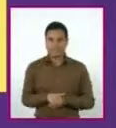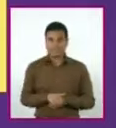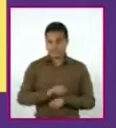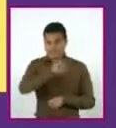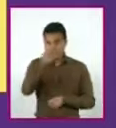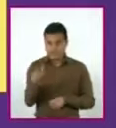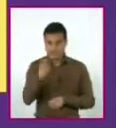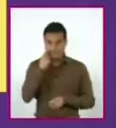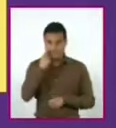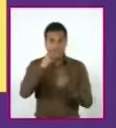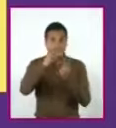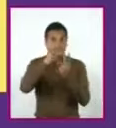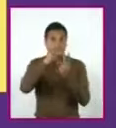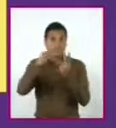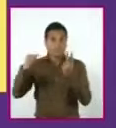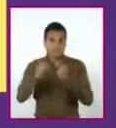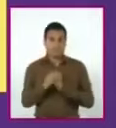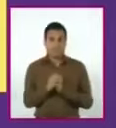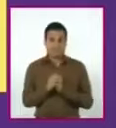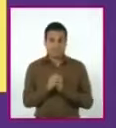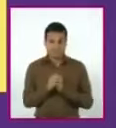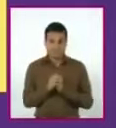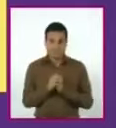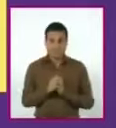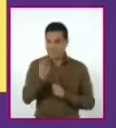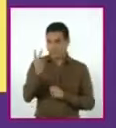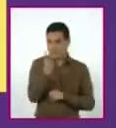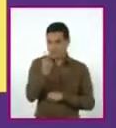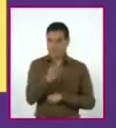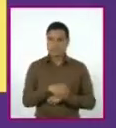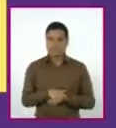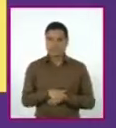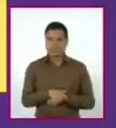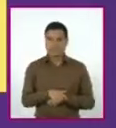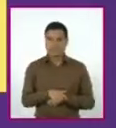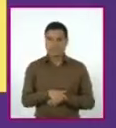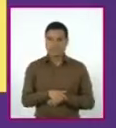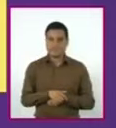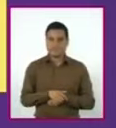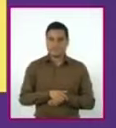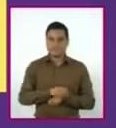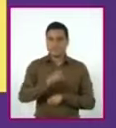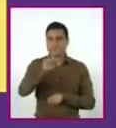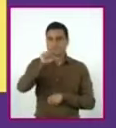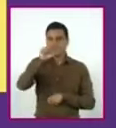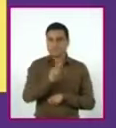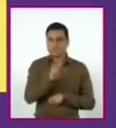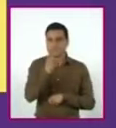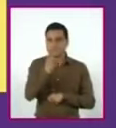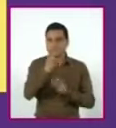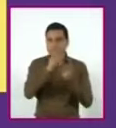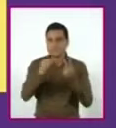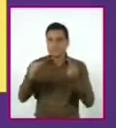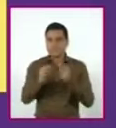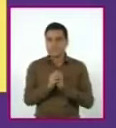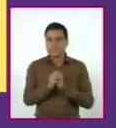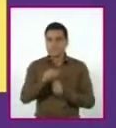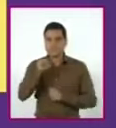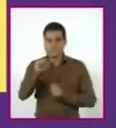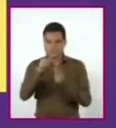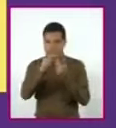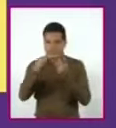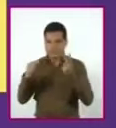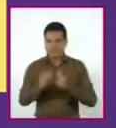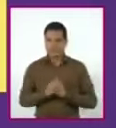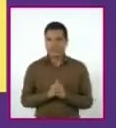extraer la raíz cuadrada a ambos miembros. En este caso, la raíz cuadrada a x cuadrada y la raíz cuadrada